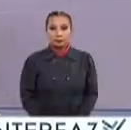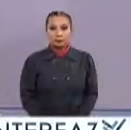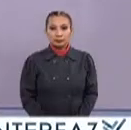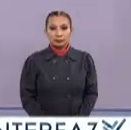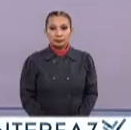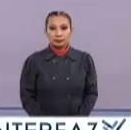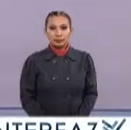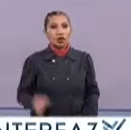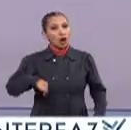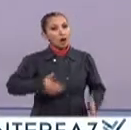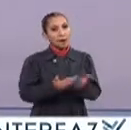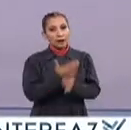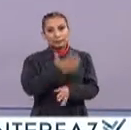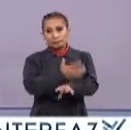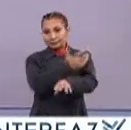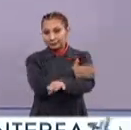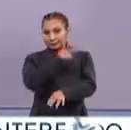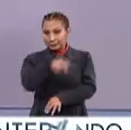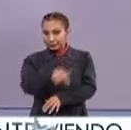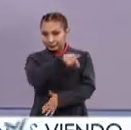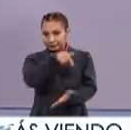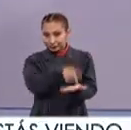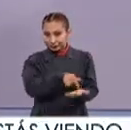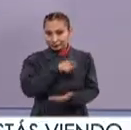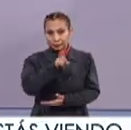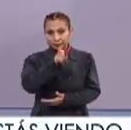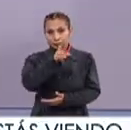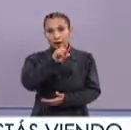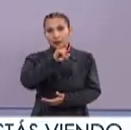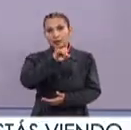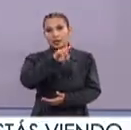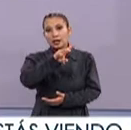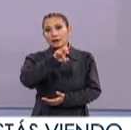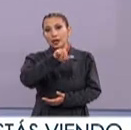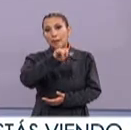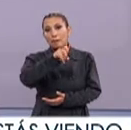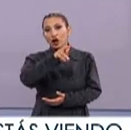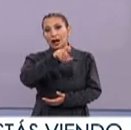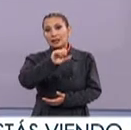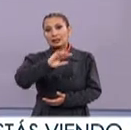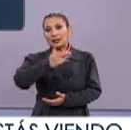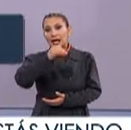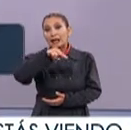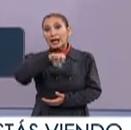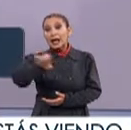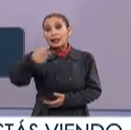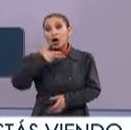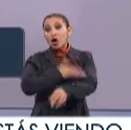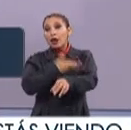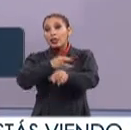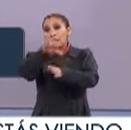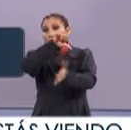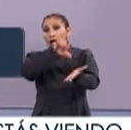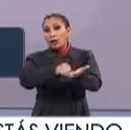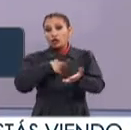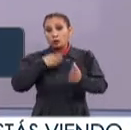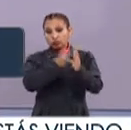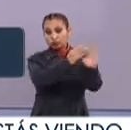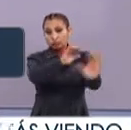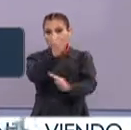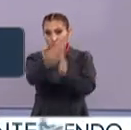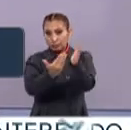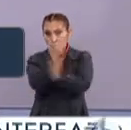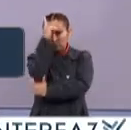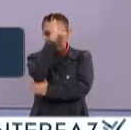Y esta mañana nos acompaña en el estudio la doctora Silvia Morales Chainé Ella es coordinadora de Centros de Formación y